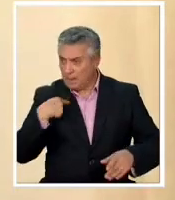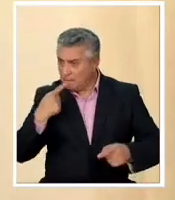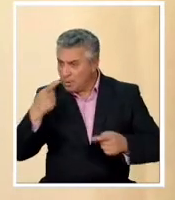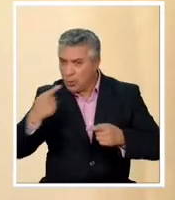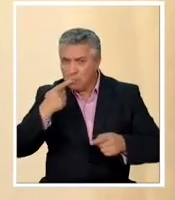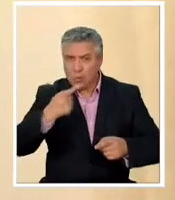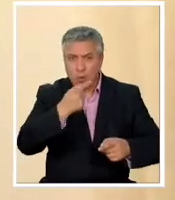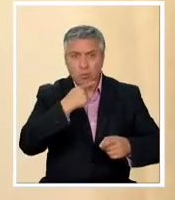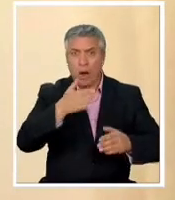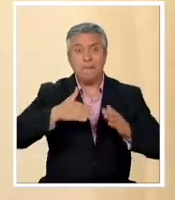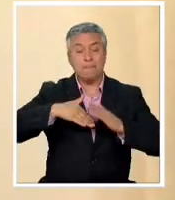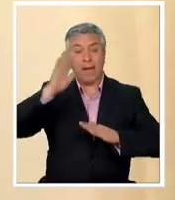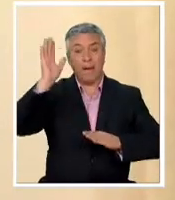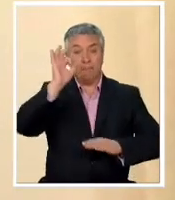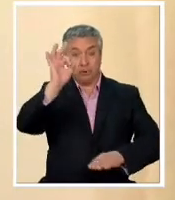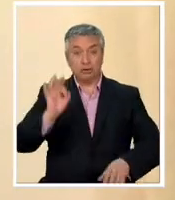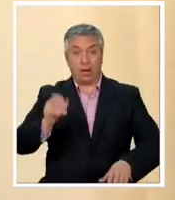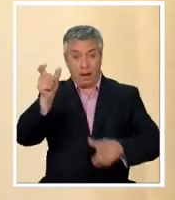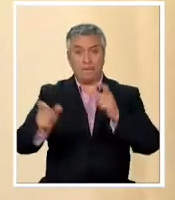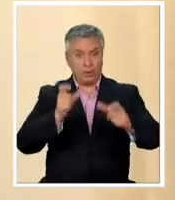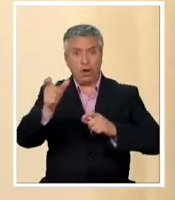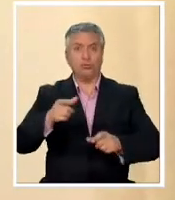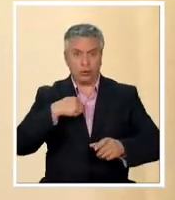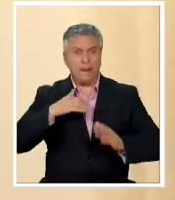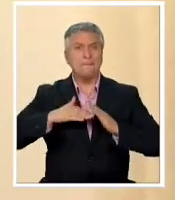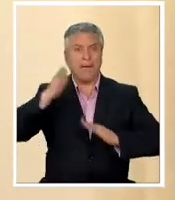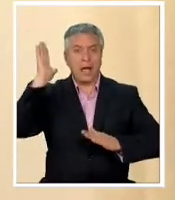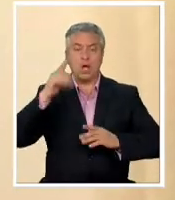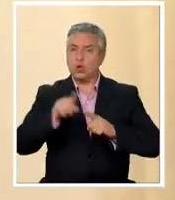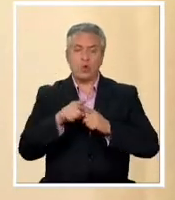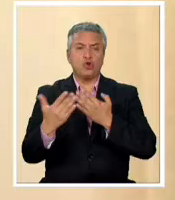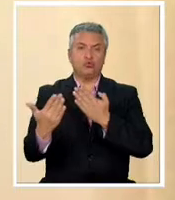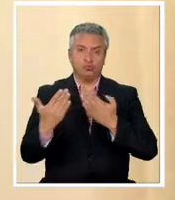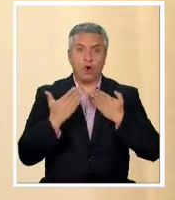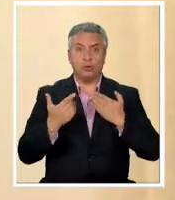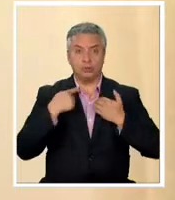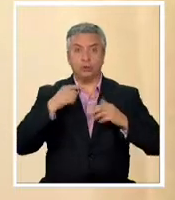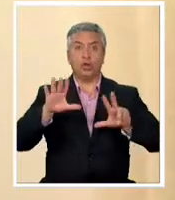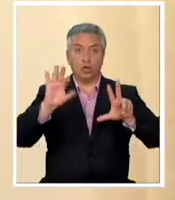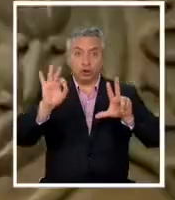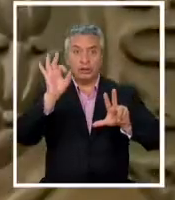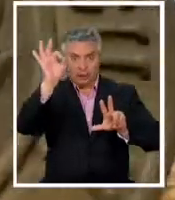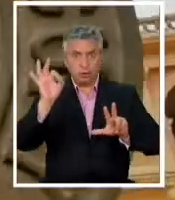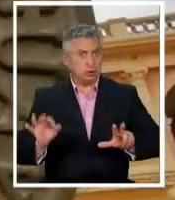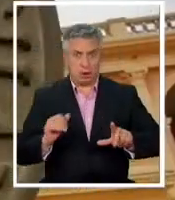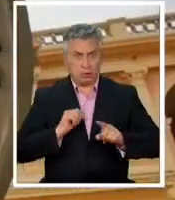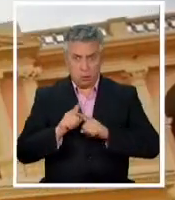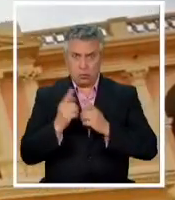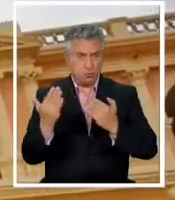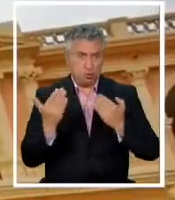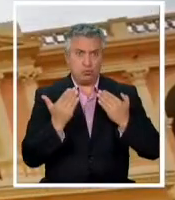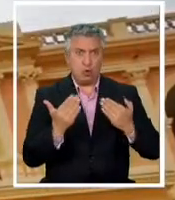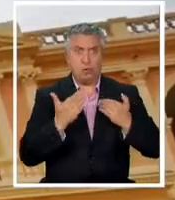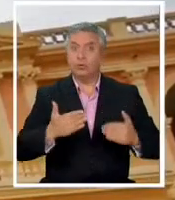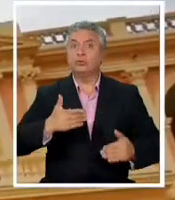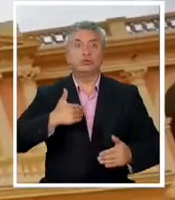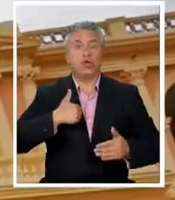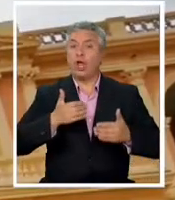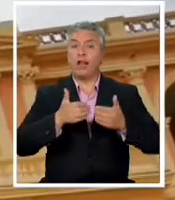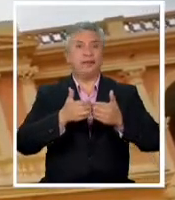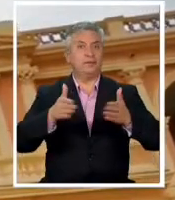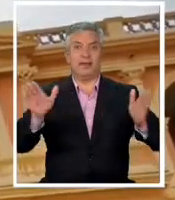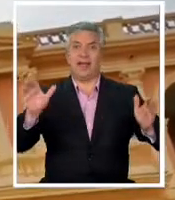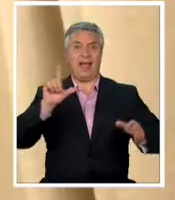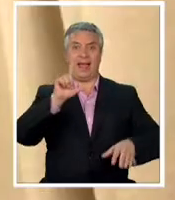el mayor porcentaje de la gente me quiere muchísimo tenemos casi el 80% de aceptación yo soy un demócrata liberal